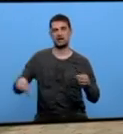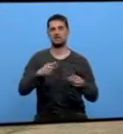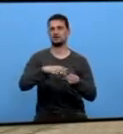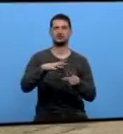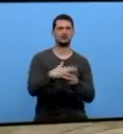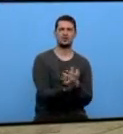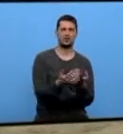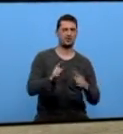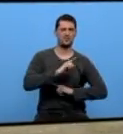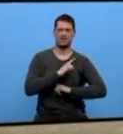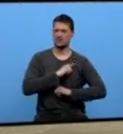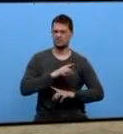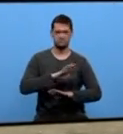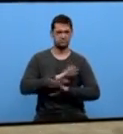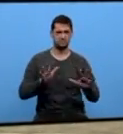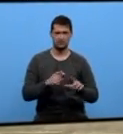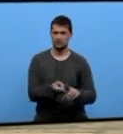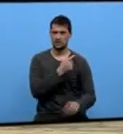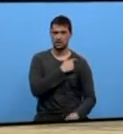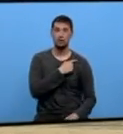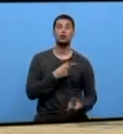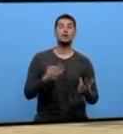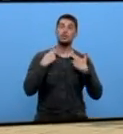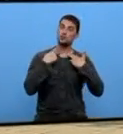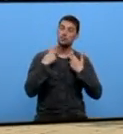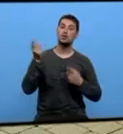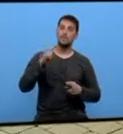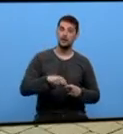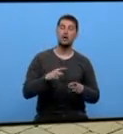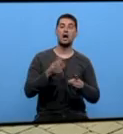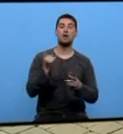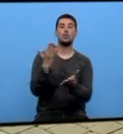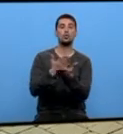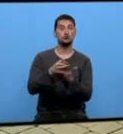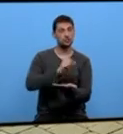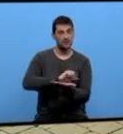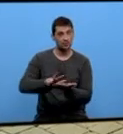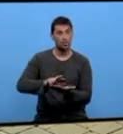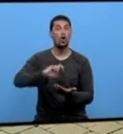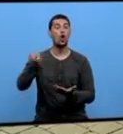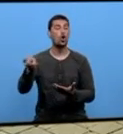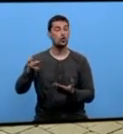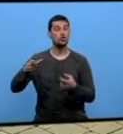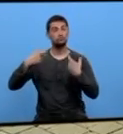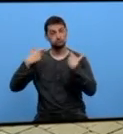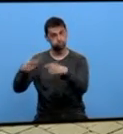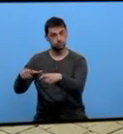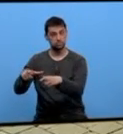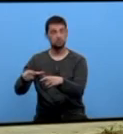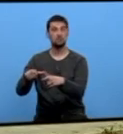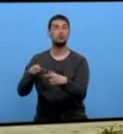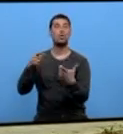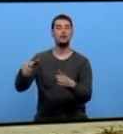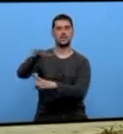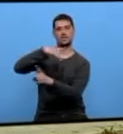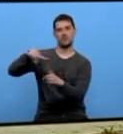Pese a non ser da súa competencia, a Deputación ten en marcha accións formativas gratuitas notro dos seus eixos de políticas de emprego